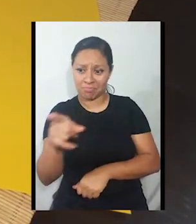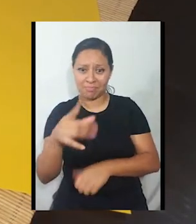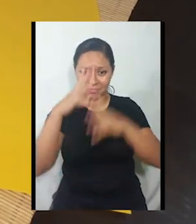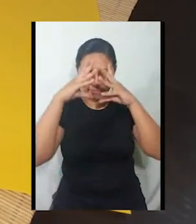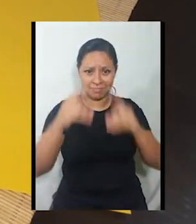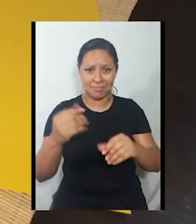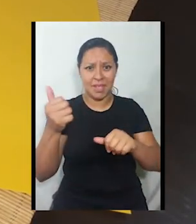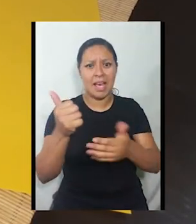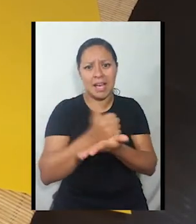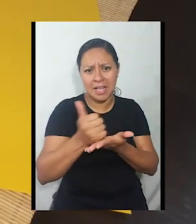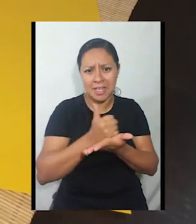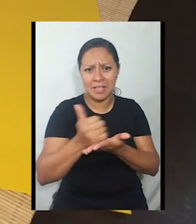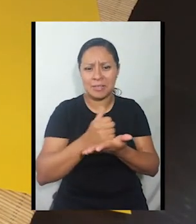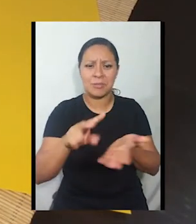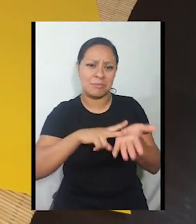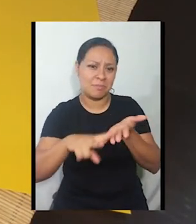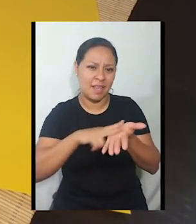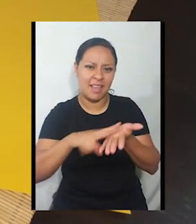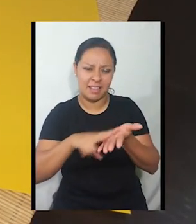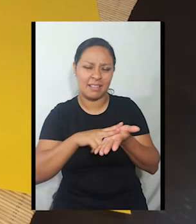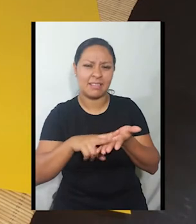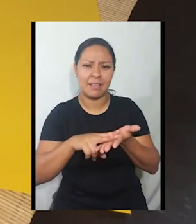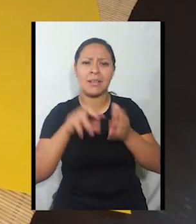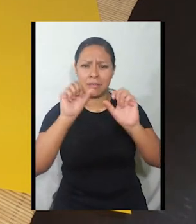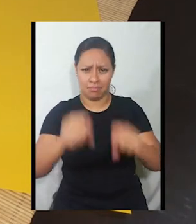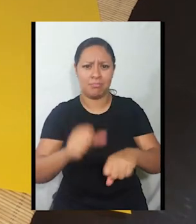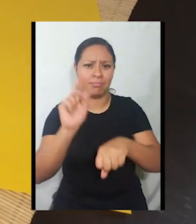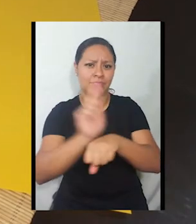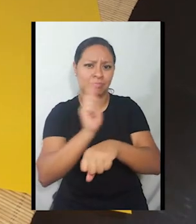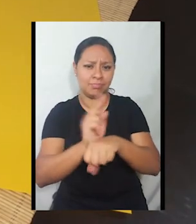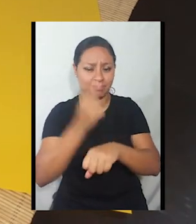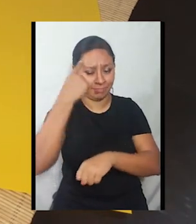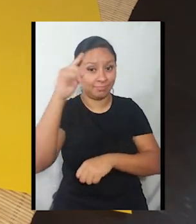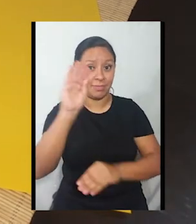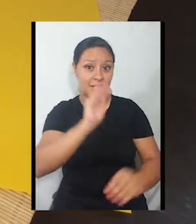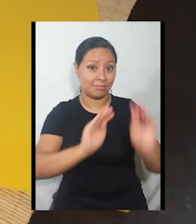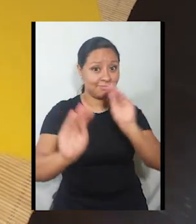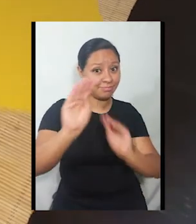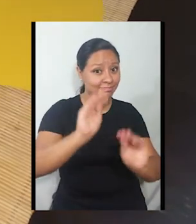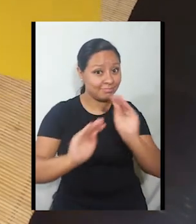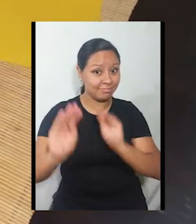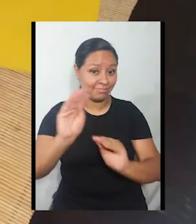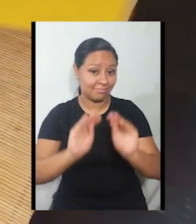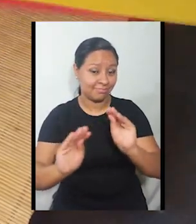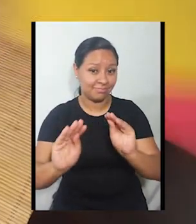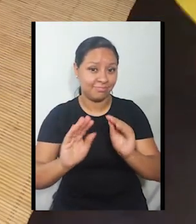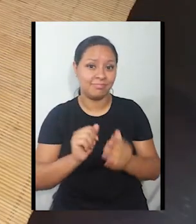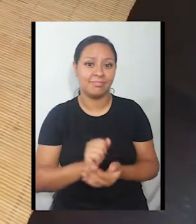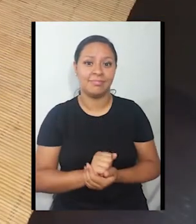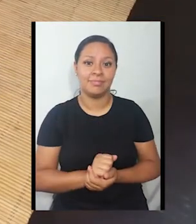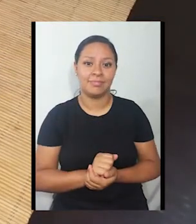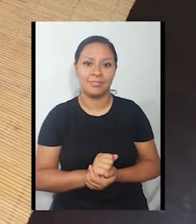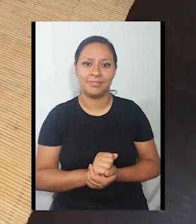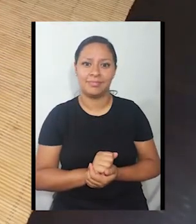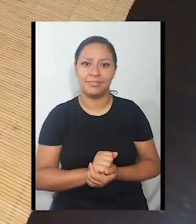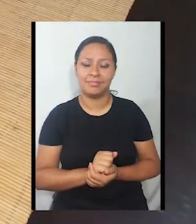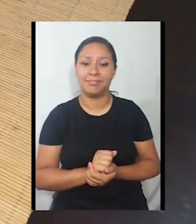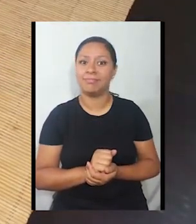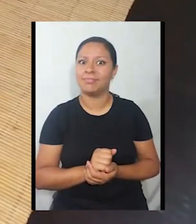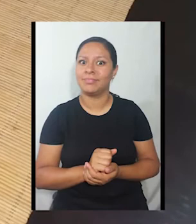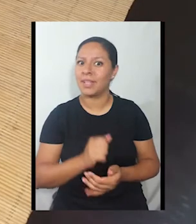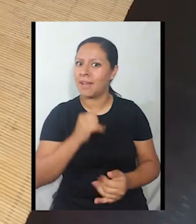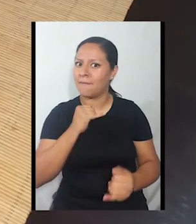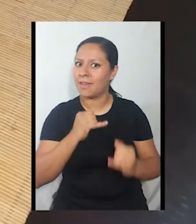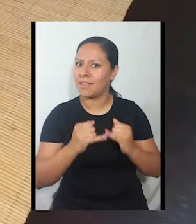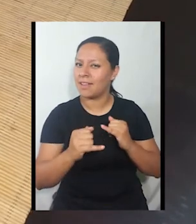el verde, el dorado, el que a ti te guste, puedes utilizarlo para decorar tu teatro. Y por último, este elemento es